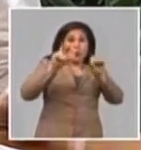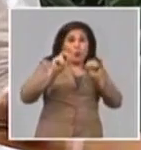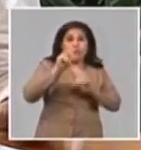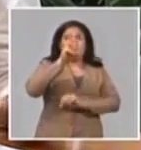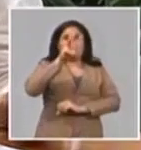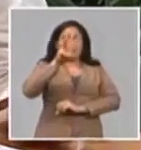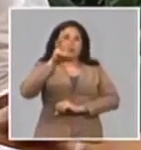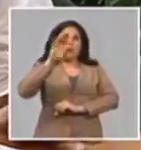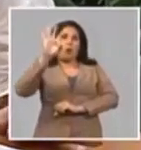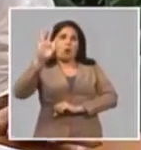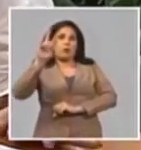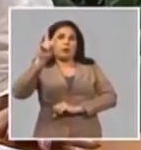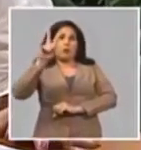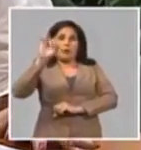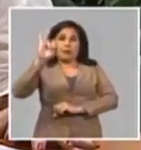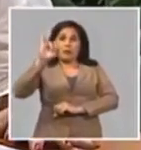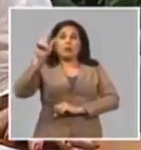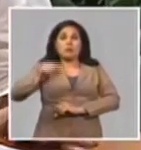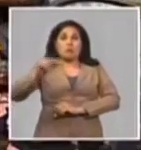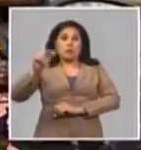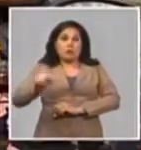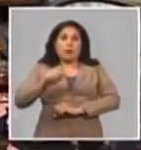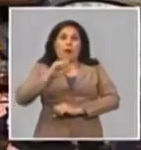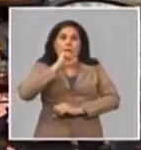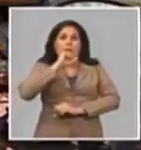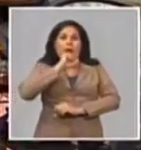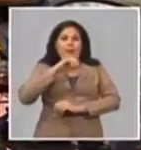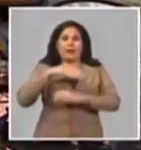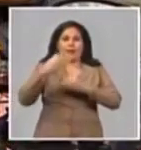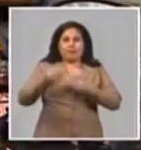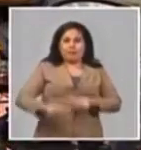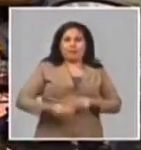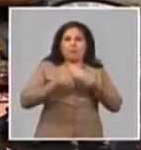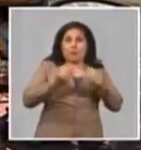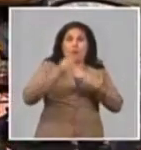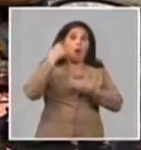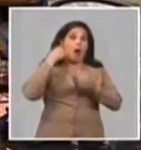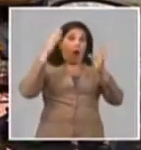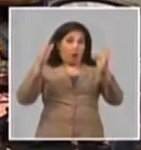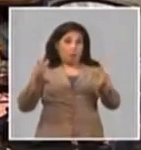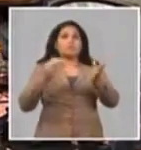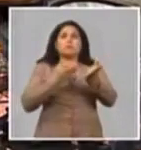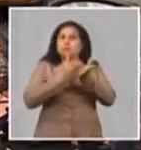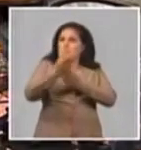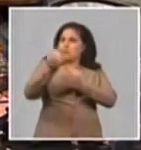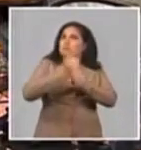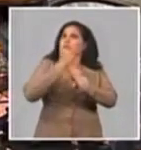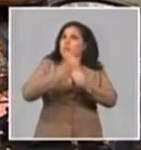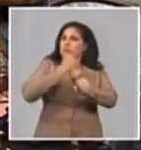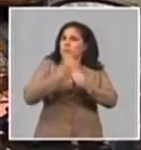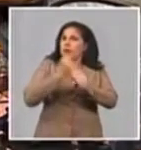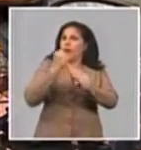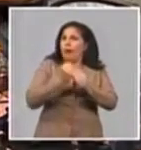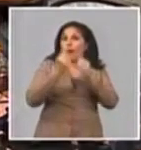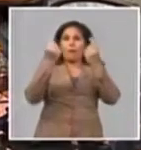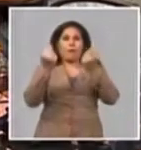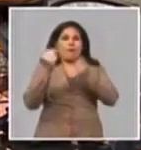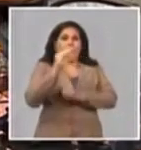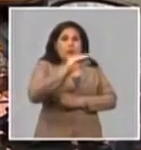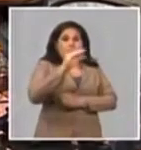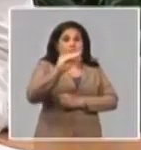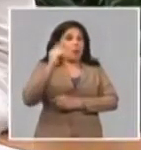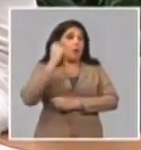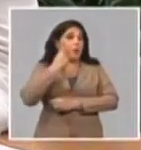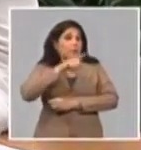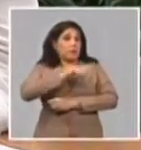387 madres. Y este año se siguen trabajando en los financiamientos. El año